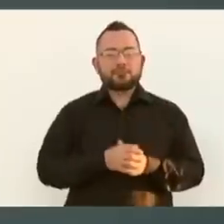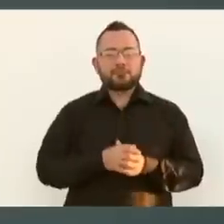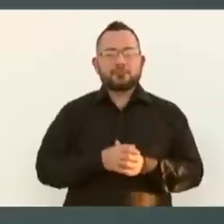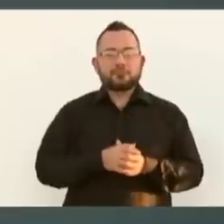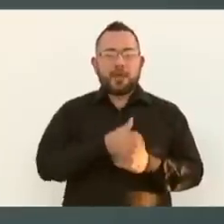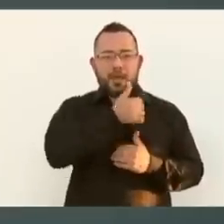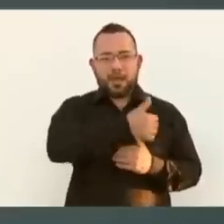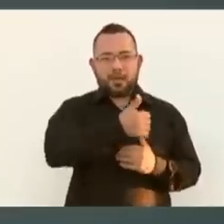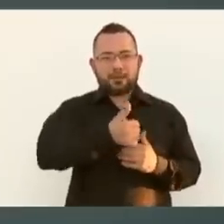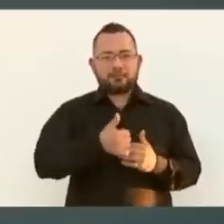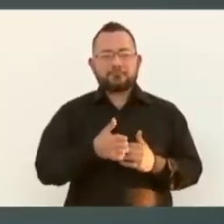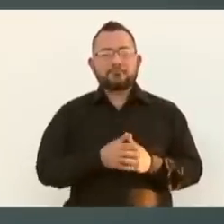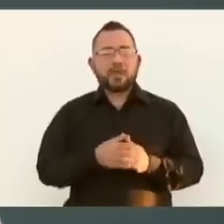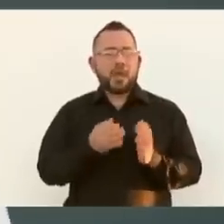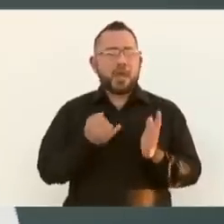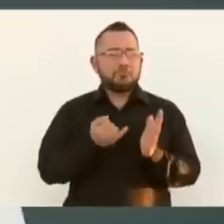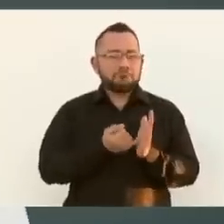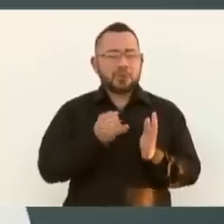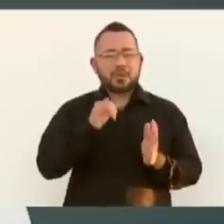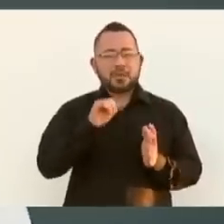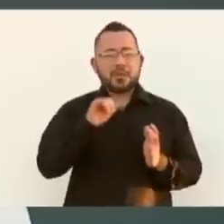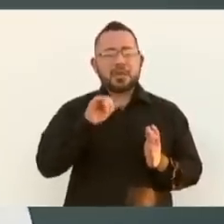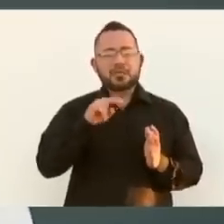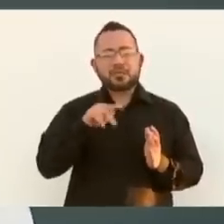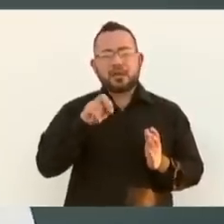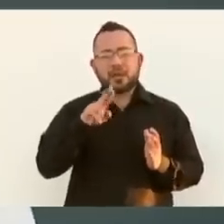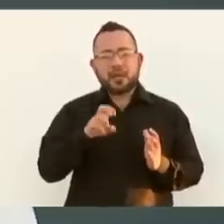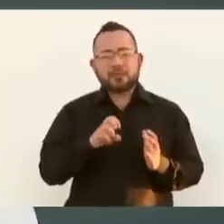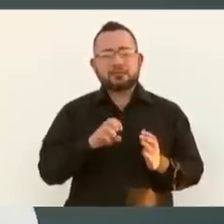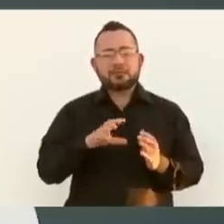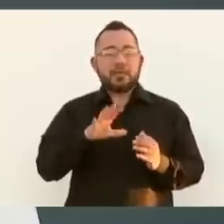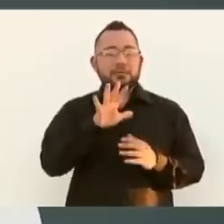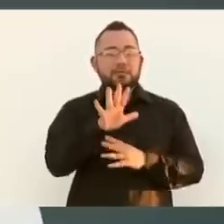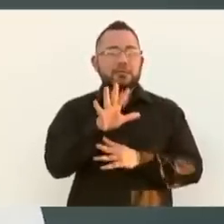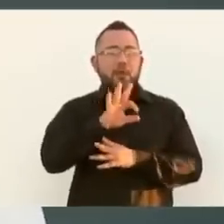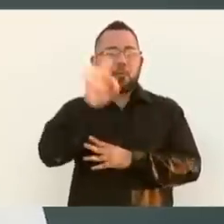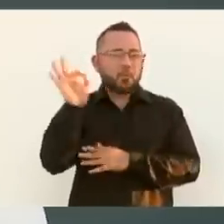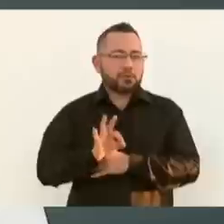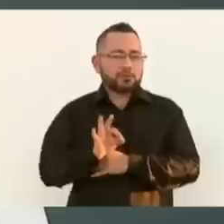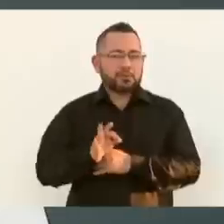tasas de interés del 5 por ciento,